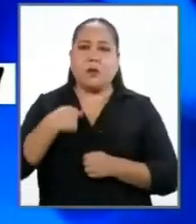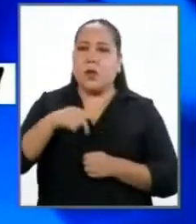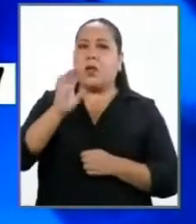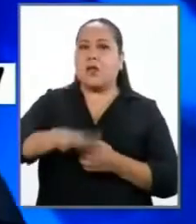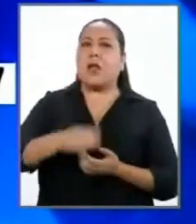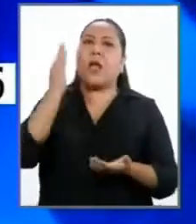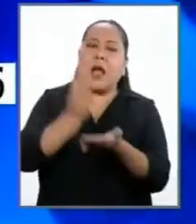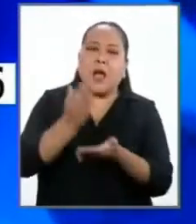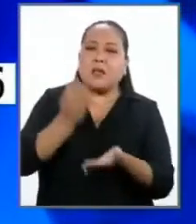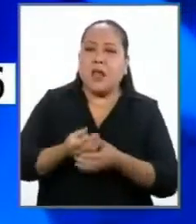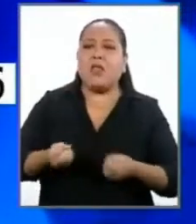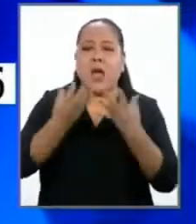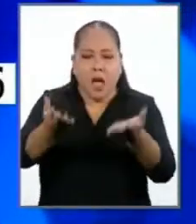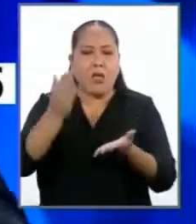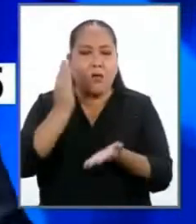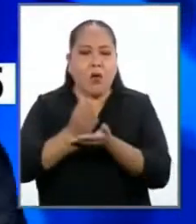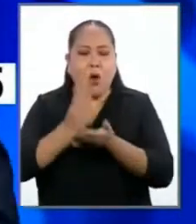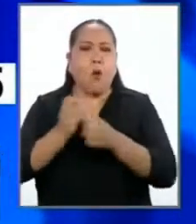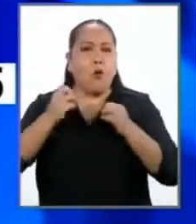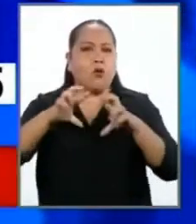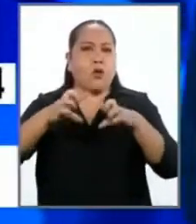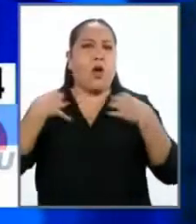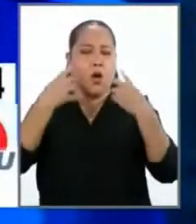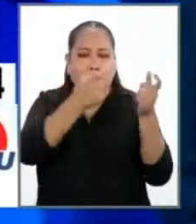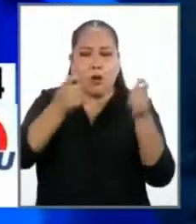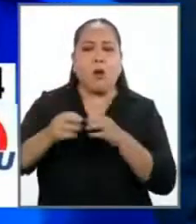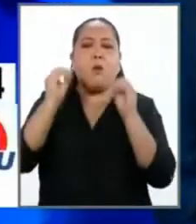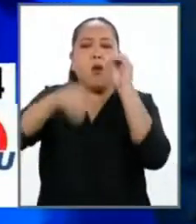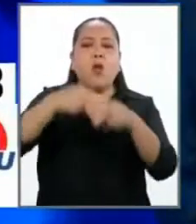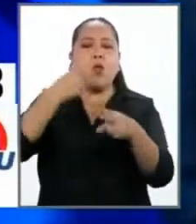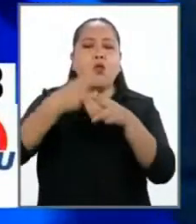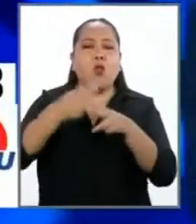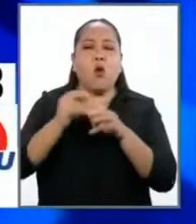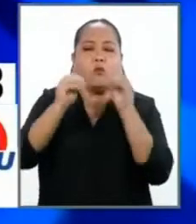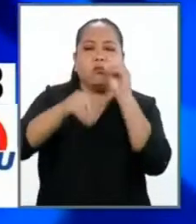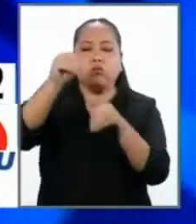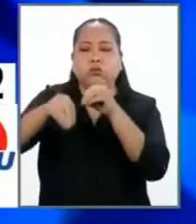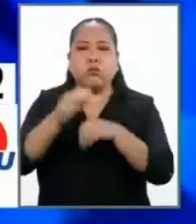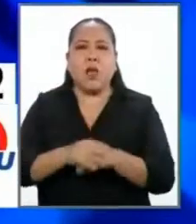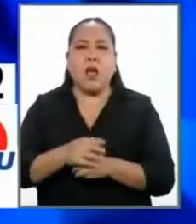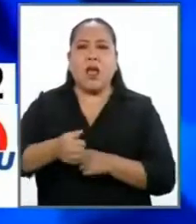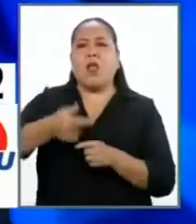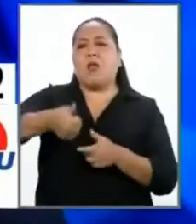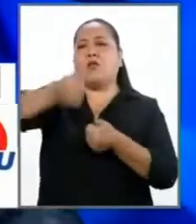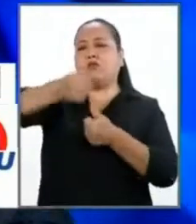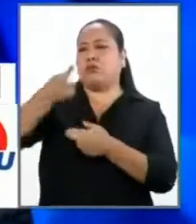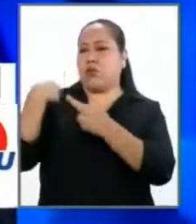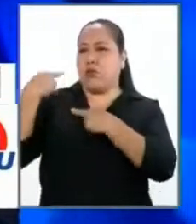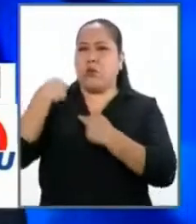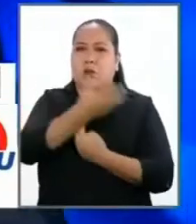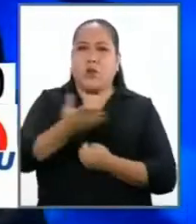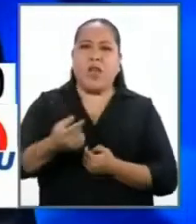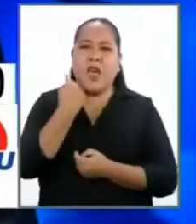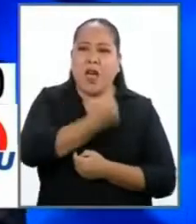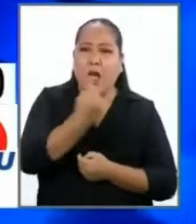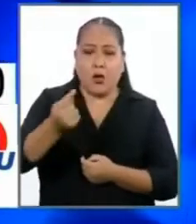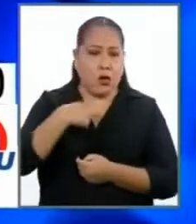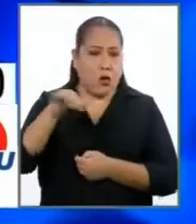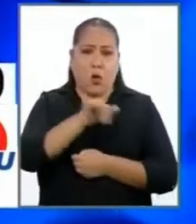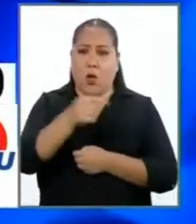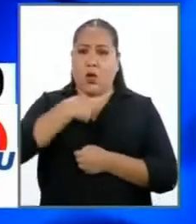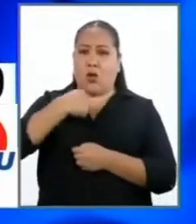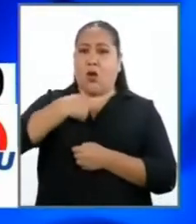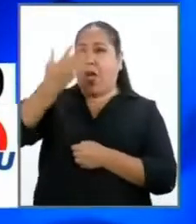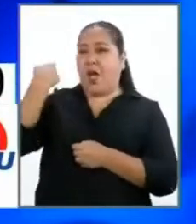reglas del debate. capacidad sancionadora a la Contraloría permitiendo que nombre a los auditores de cada organismo público, como lo hice yo,